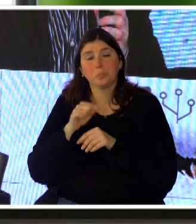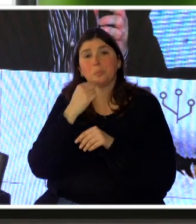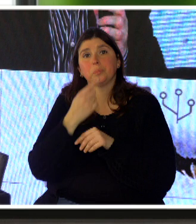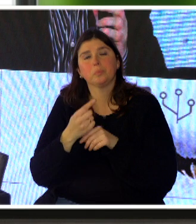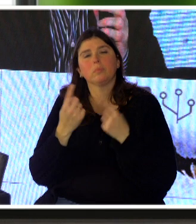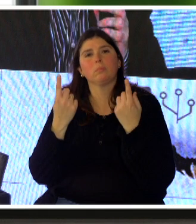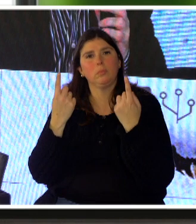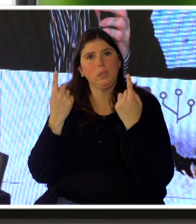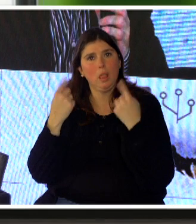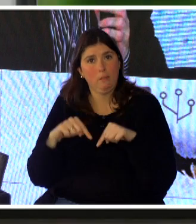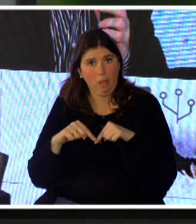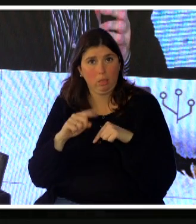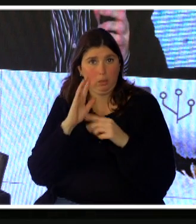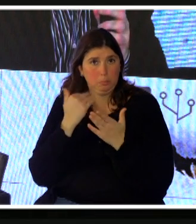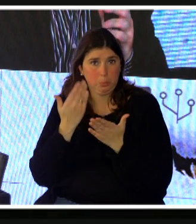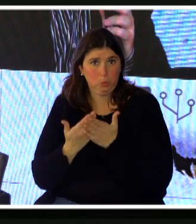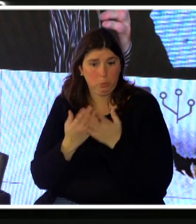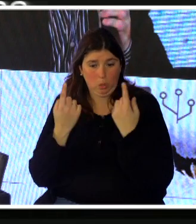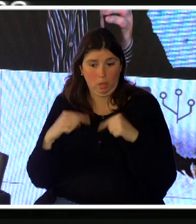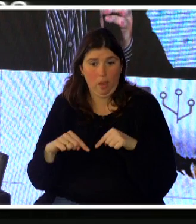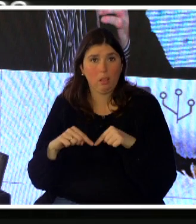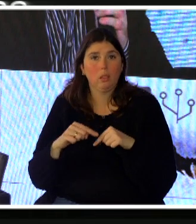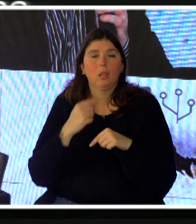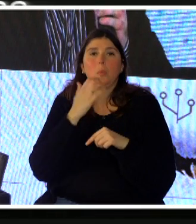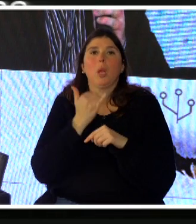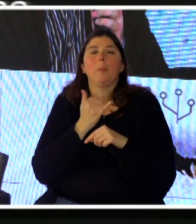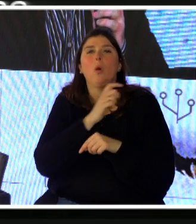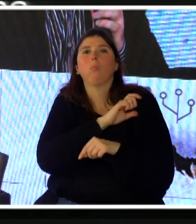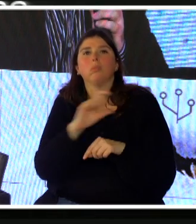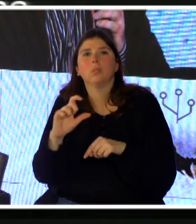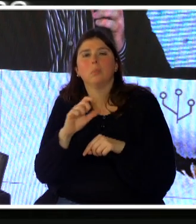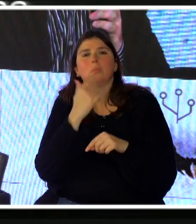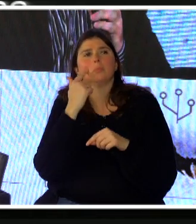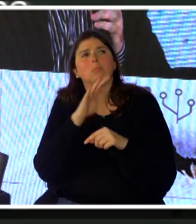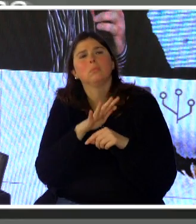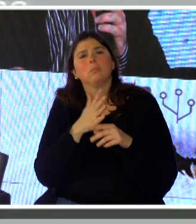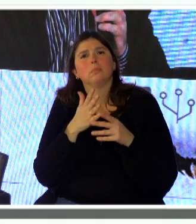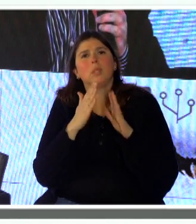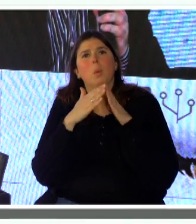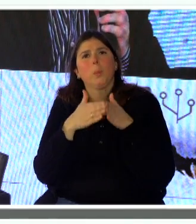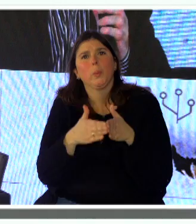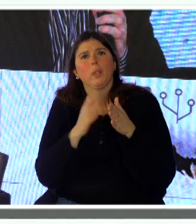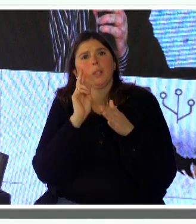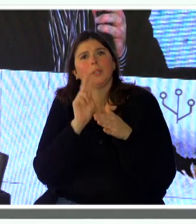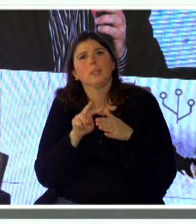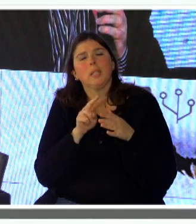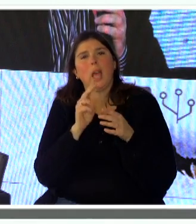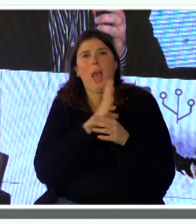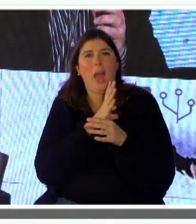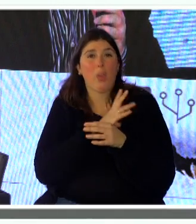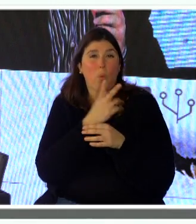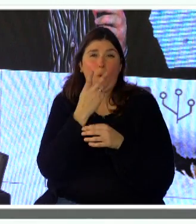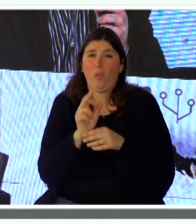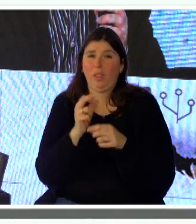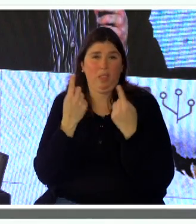debates, acá por ejemplo, sobre la movilidad y el rol de la Rambla, ese esquema de movilidad, hay en este momento unos 20 debates que